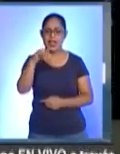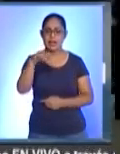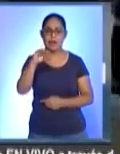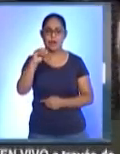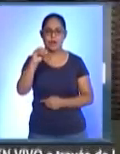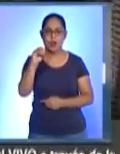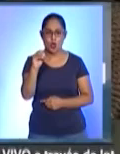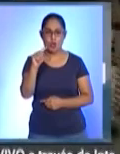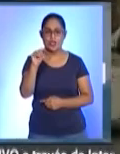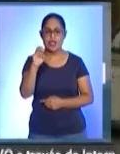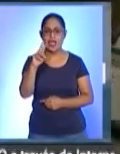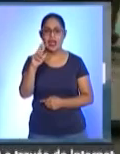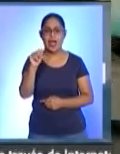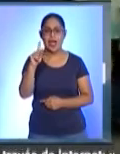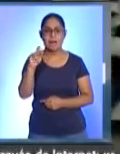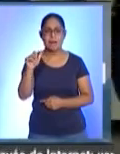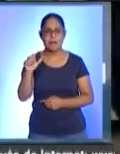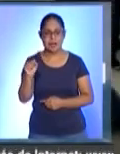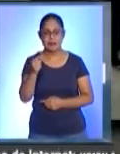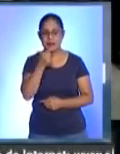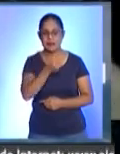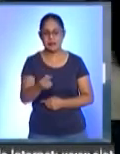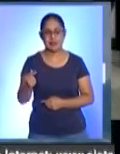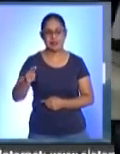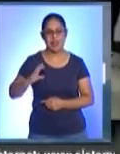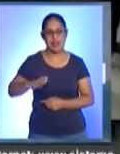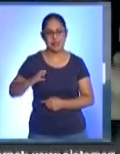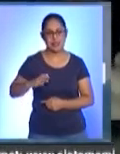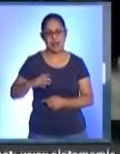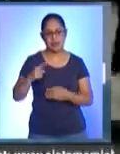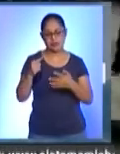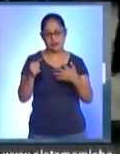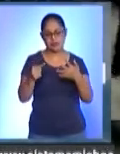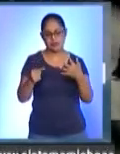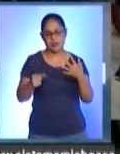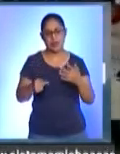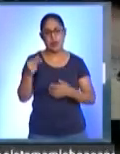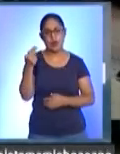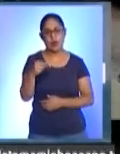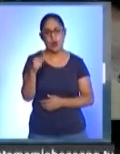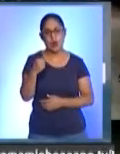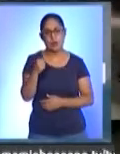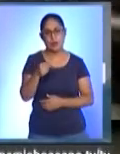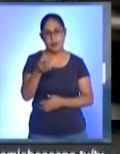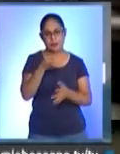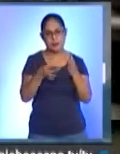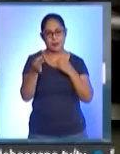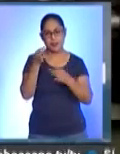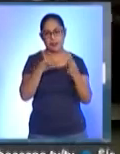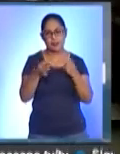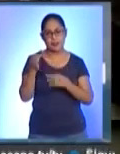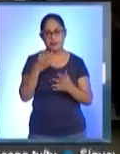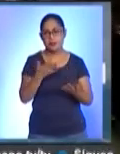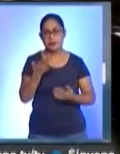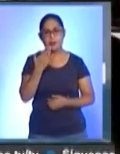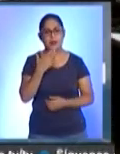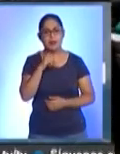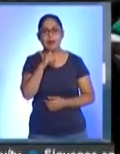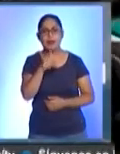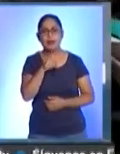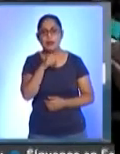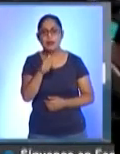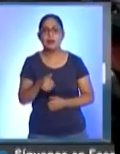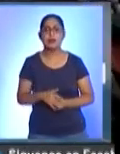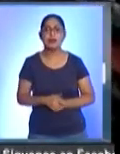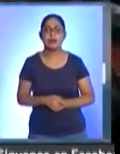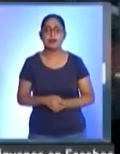vincristina, citarabina y dactinomicina, por mencionar solo algunos, que